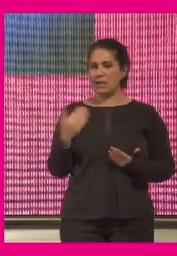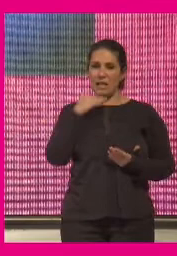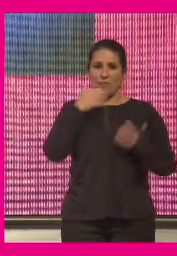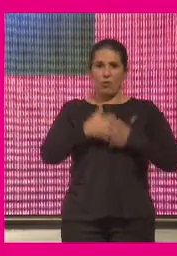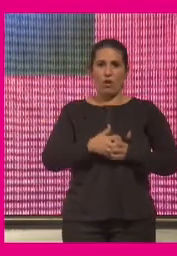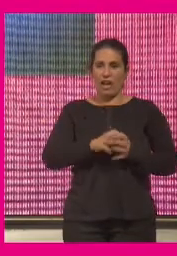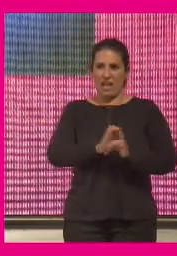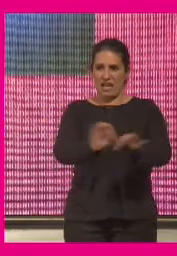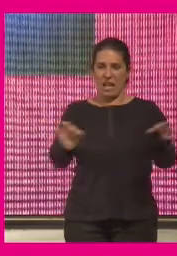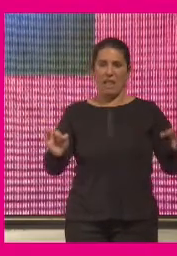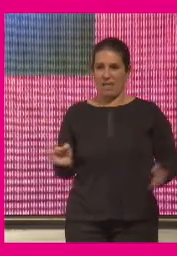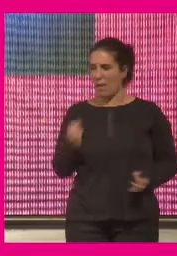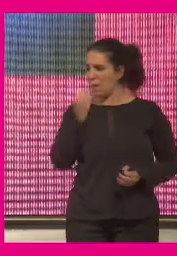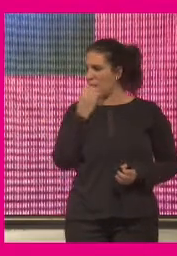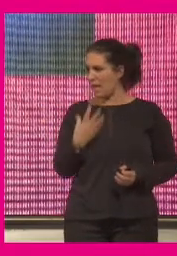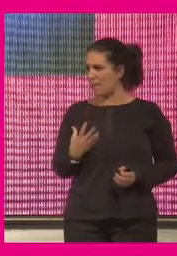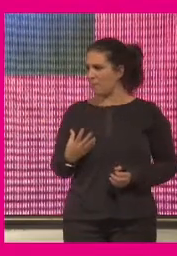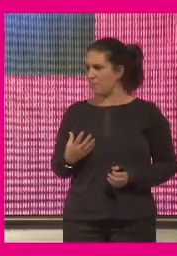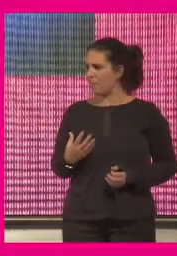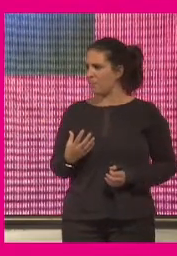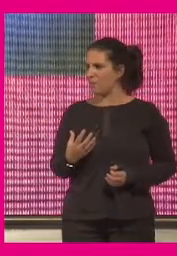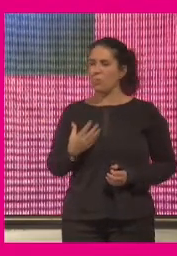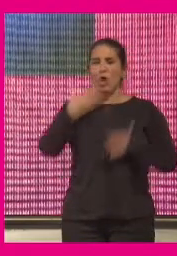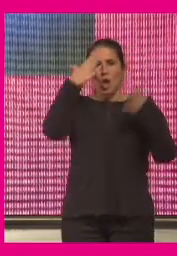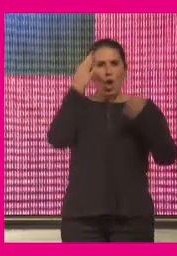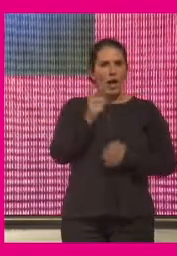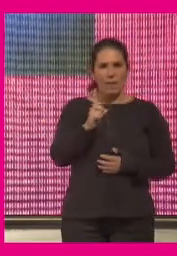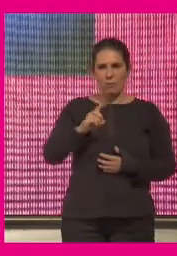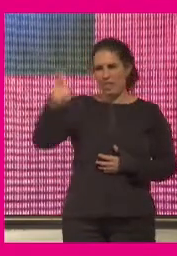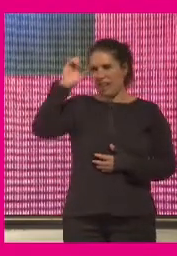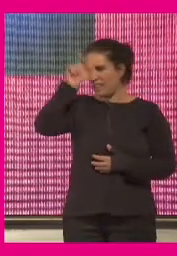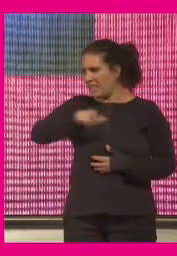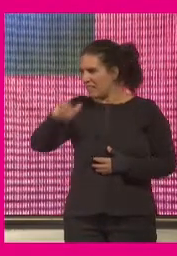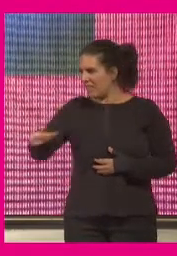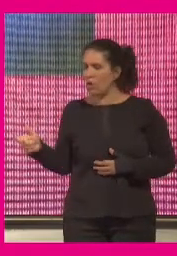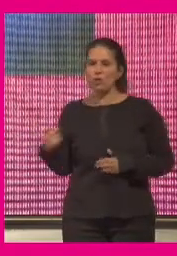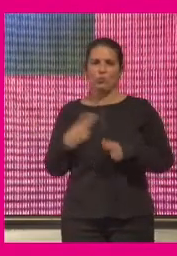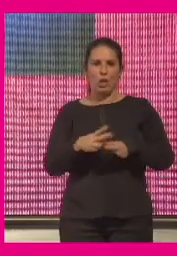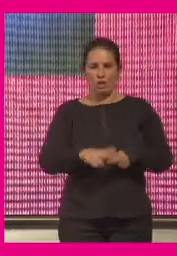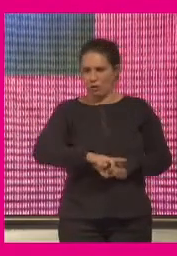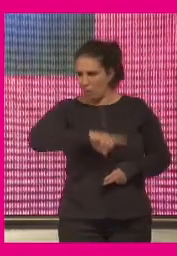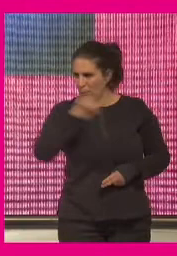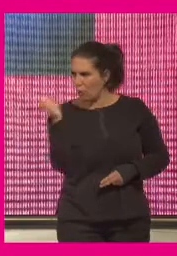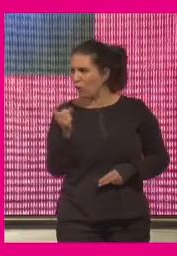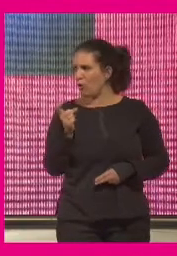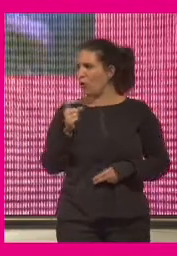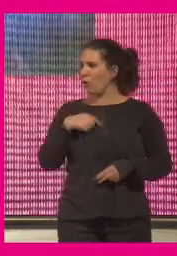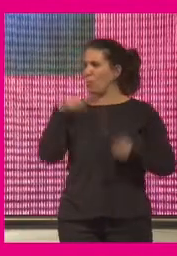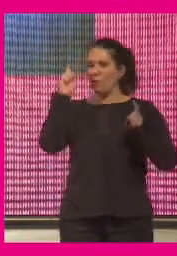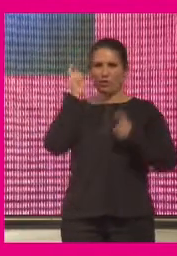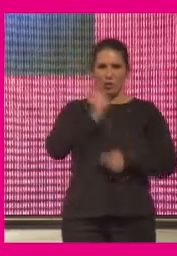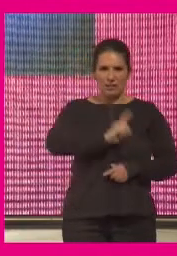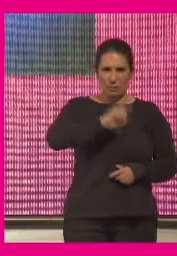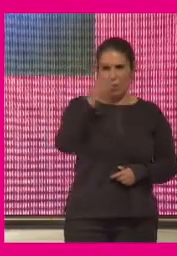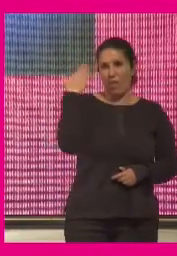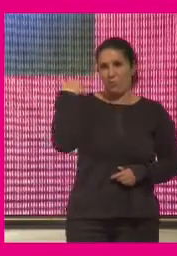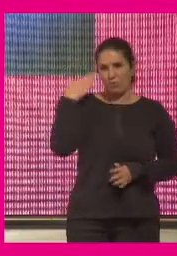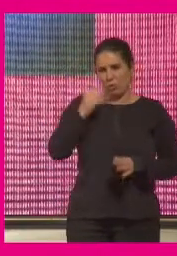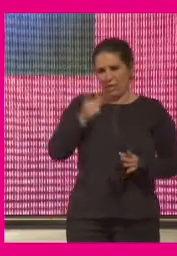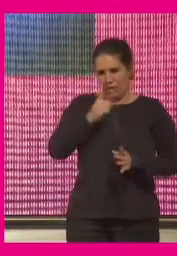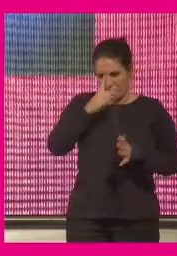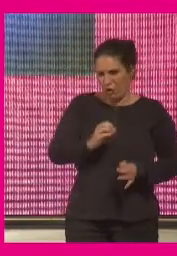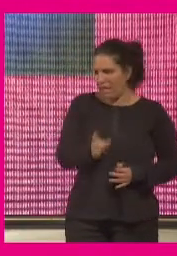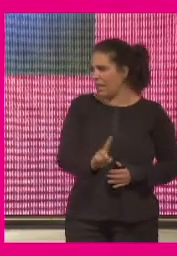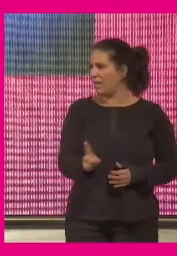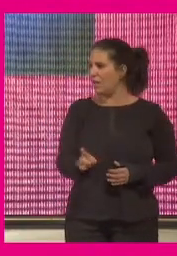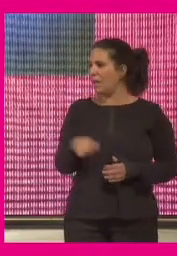funciona bien no creeremos no los científicos no creeremos a los políticos los profesores y bueno ya hace mucho tiempo que no nos cree nadie